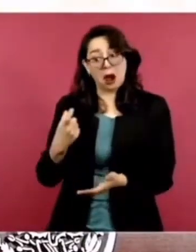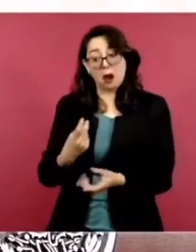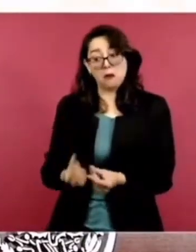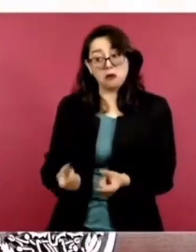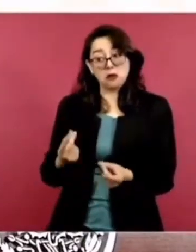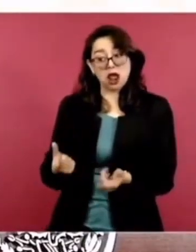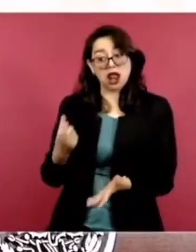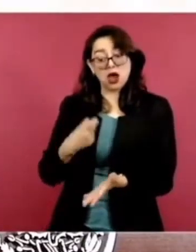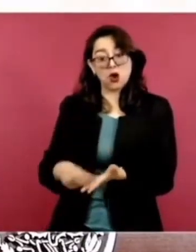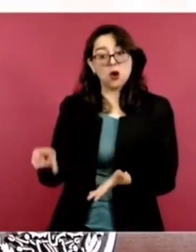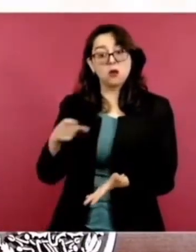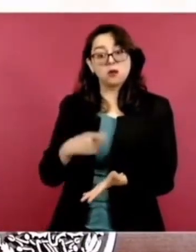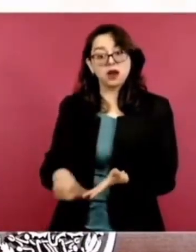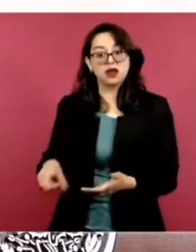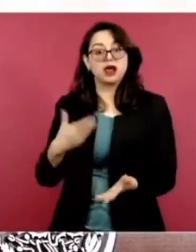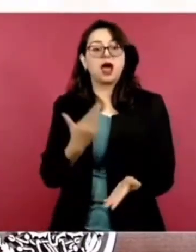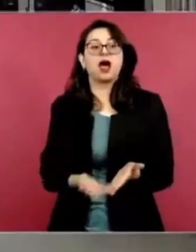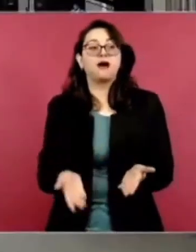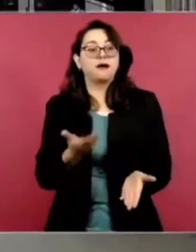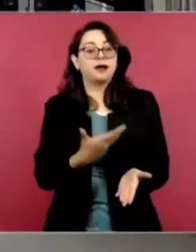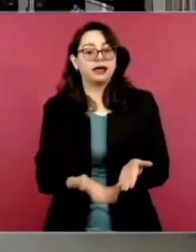Todo eso, pues, ayuda...